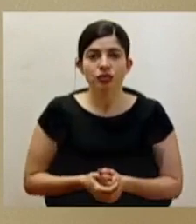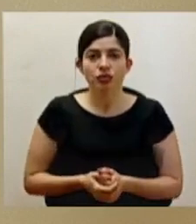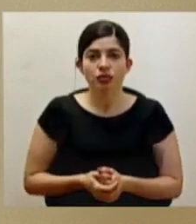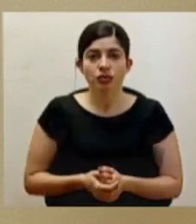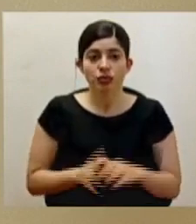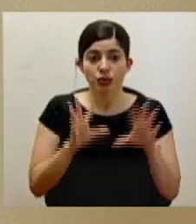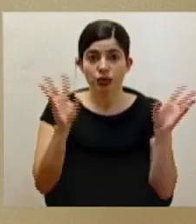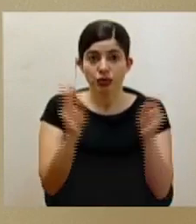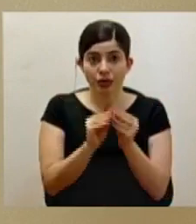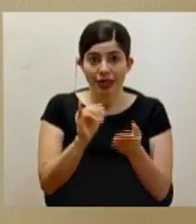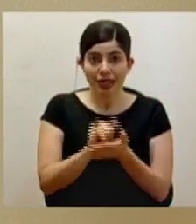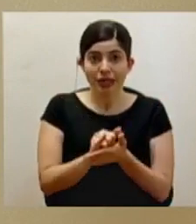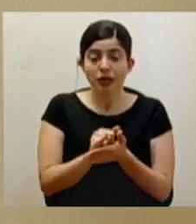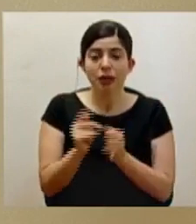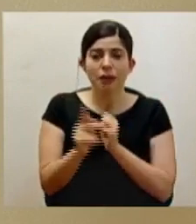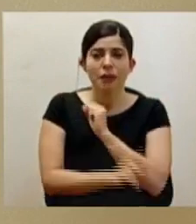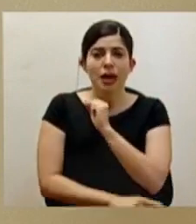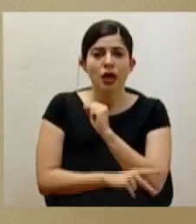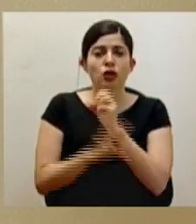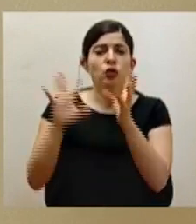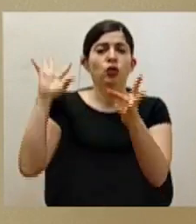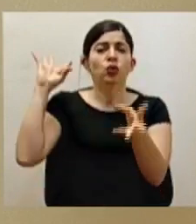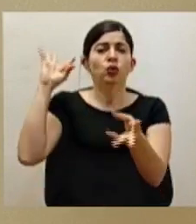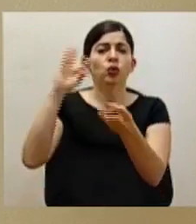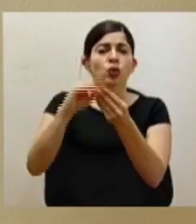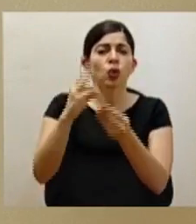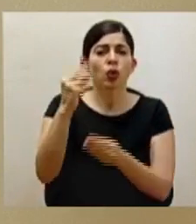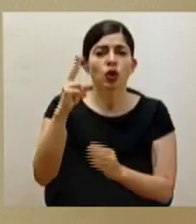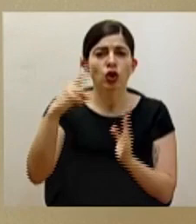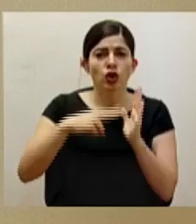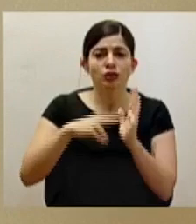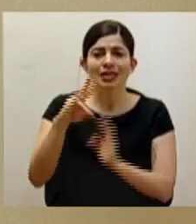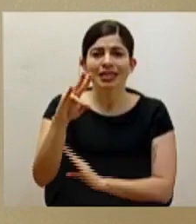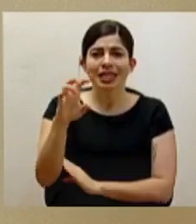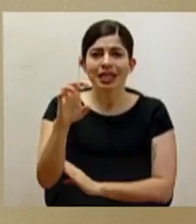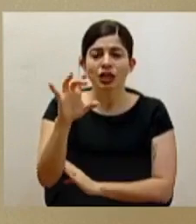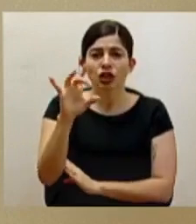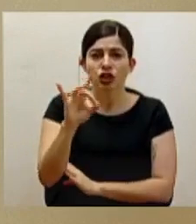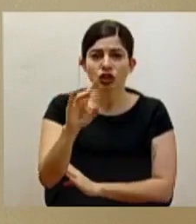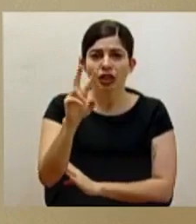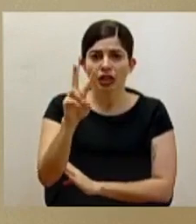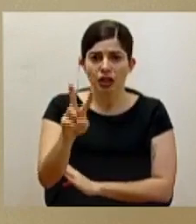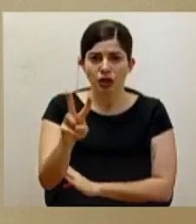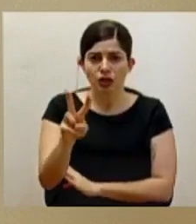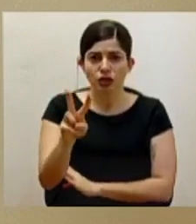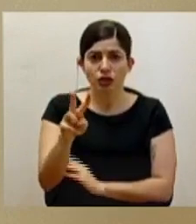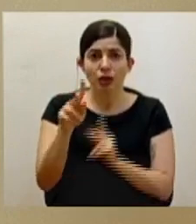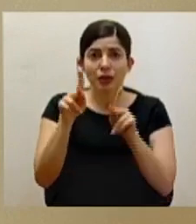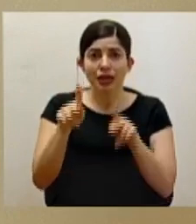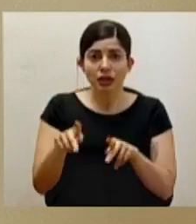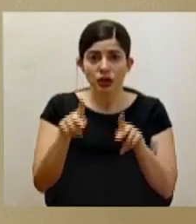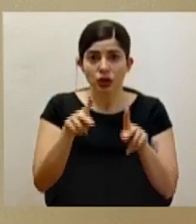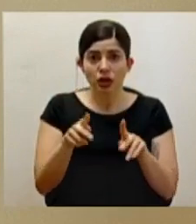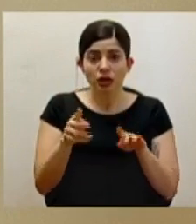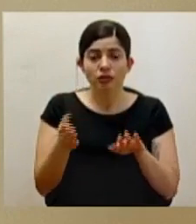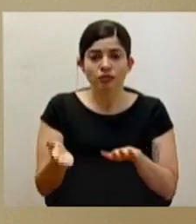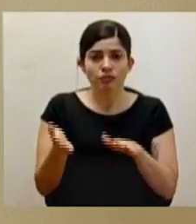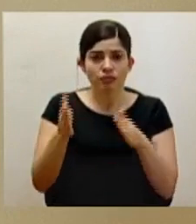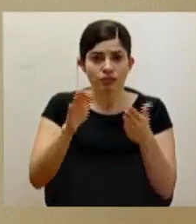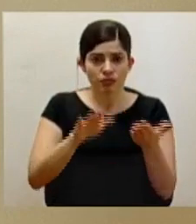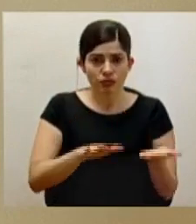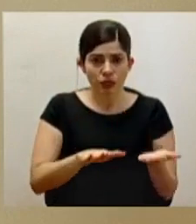Con esto, el país llega a la suma de 2.782 personas fallecidas